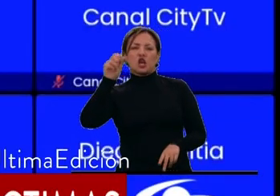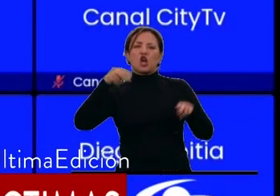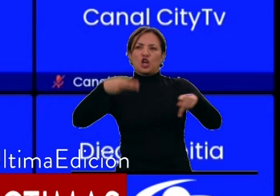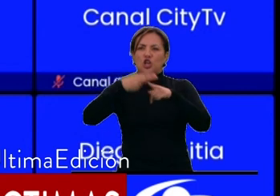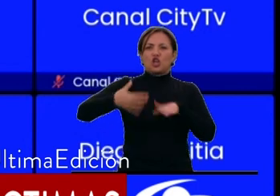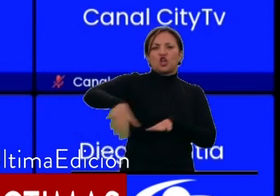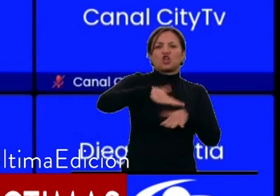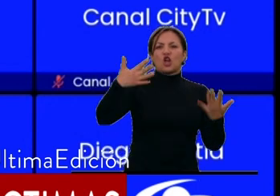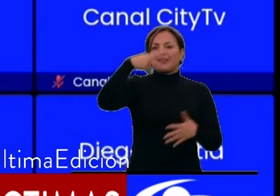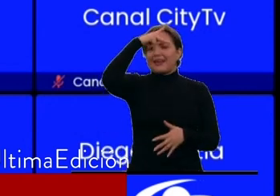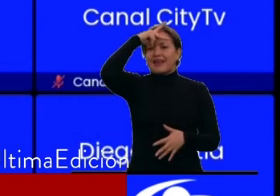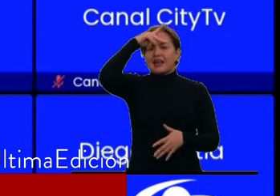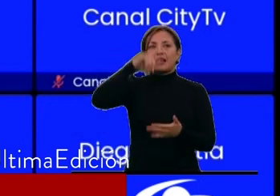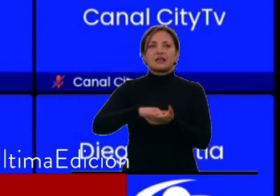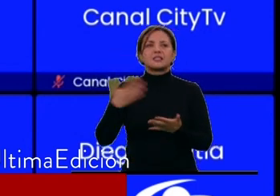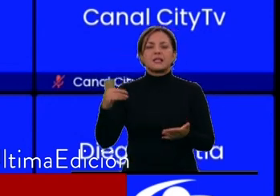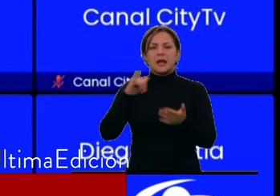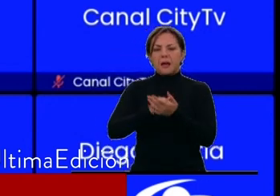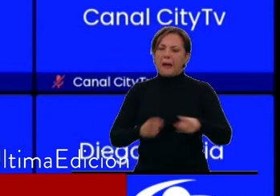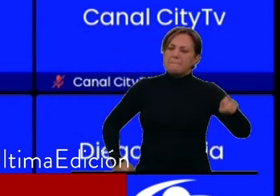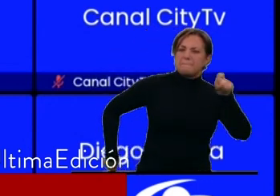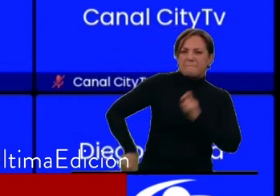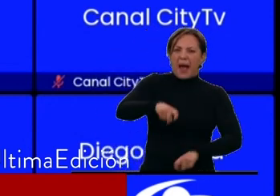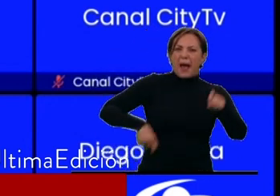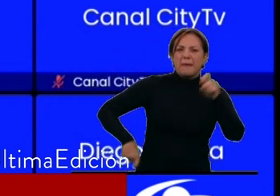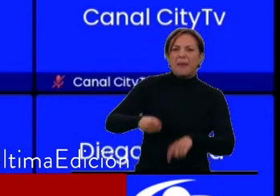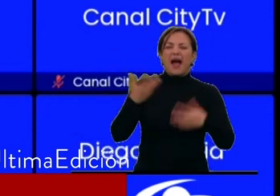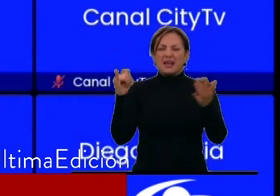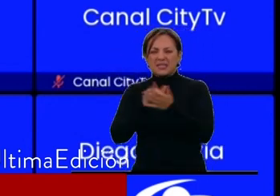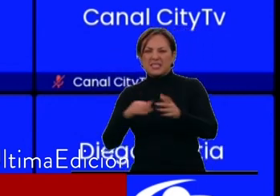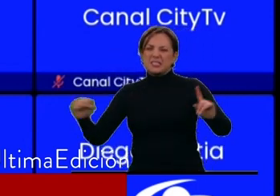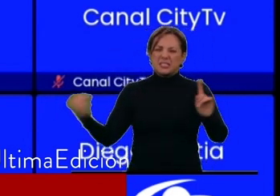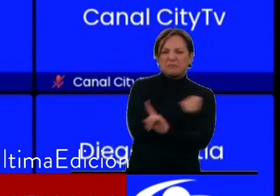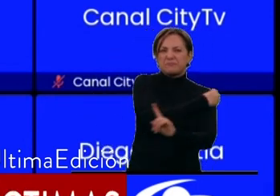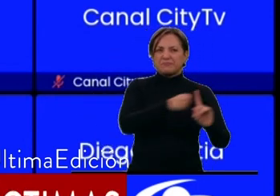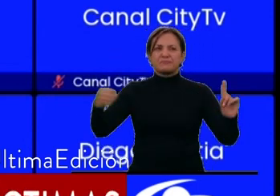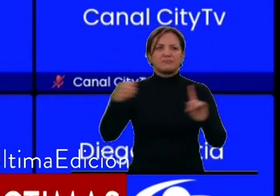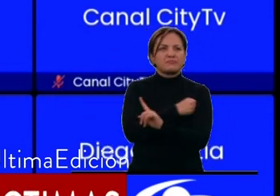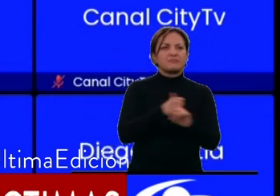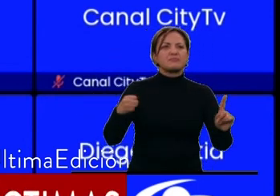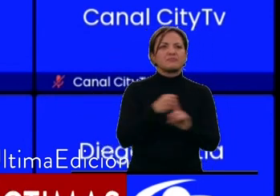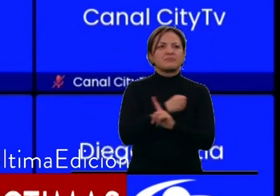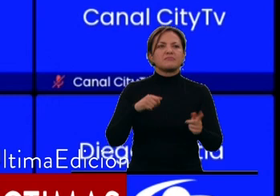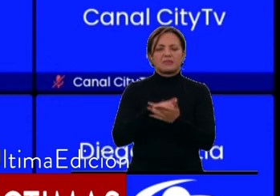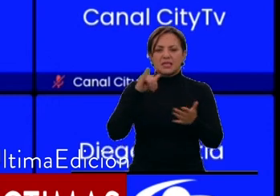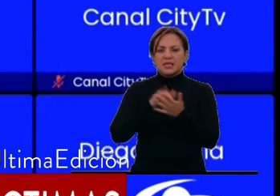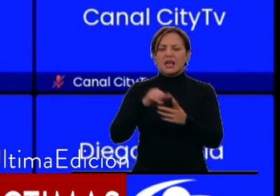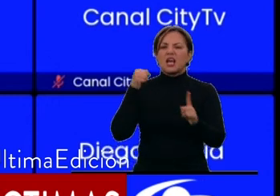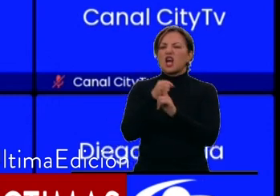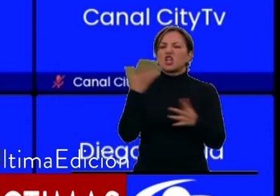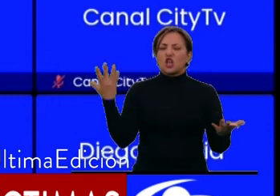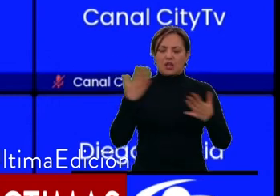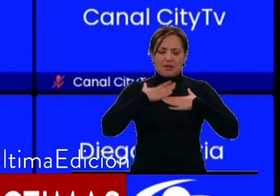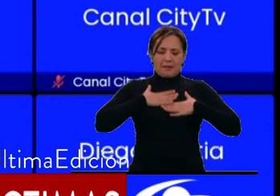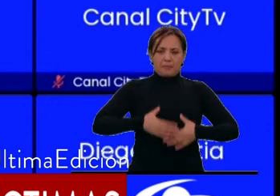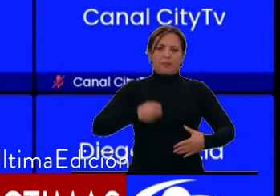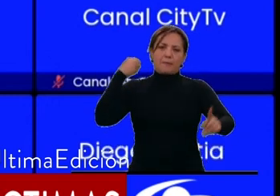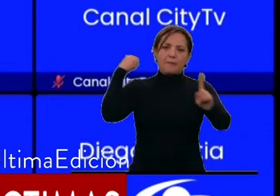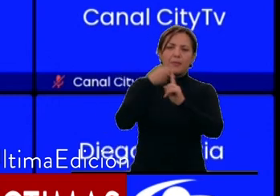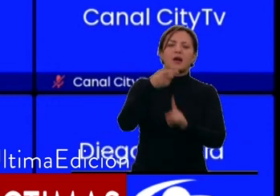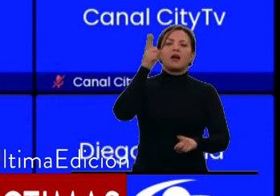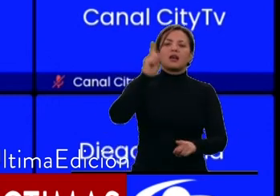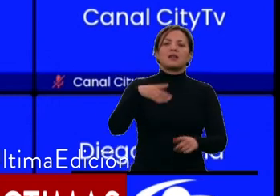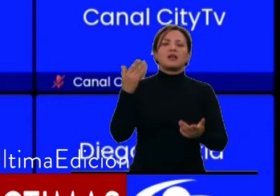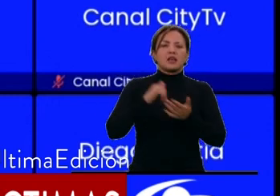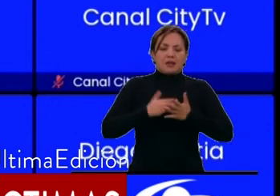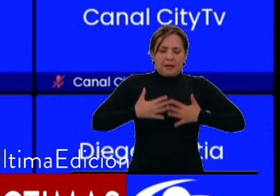golpear a las hoy víctimas con punos y patadas para luego aprovisionarse de cuchillos y propinables puñaladas en el pecho, en el toras,